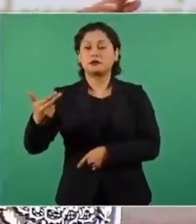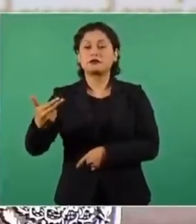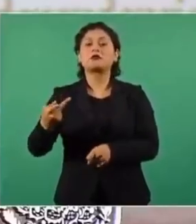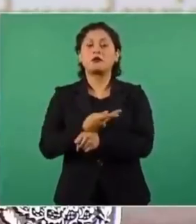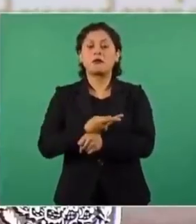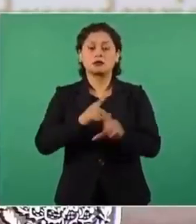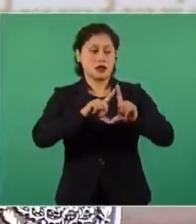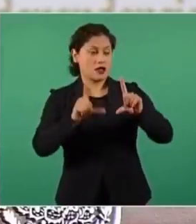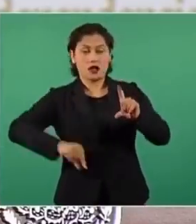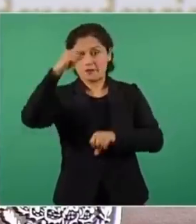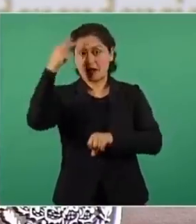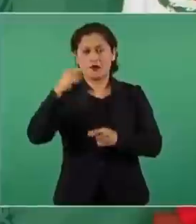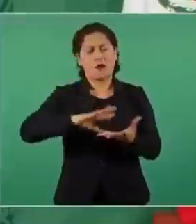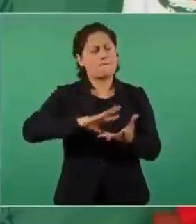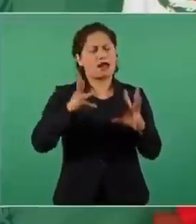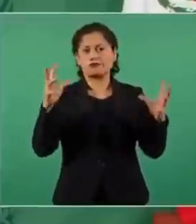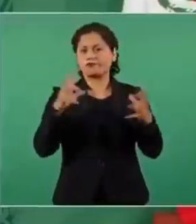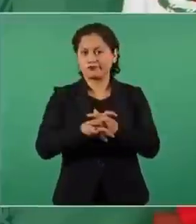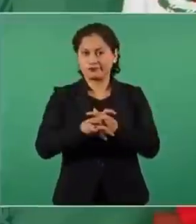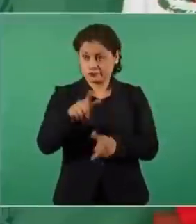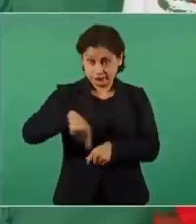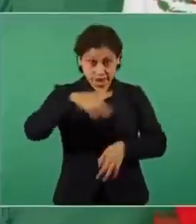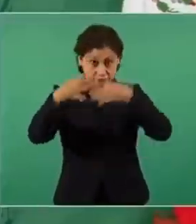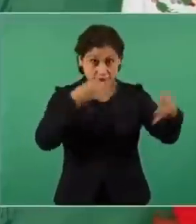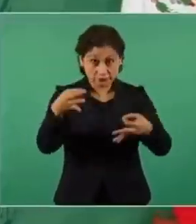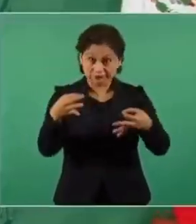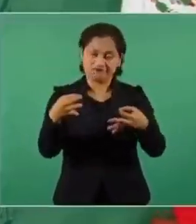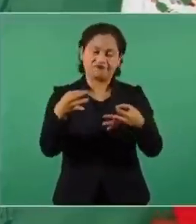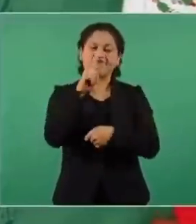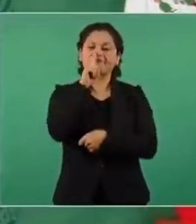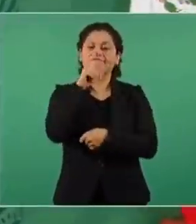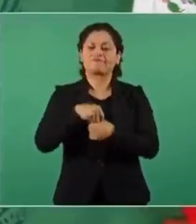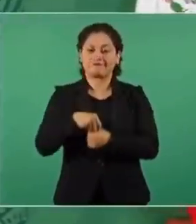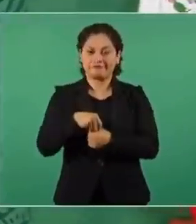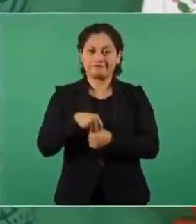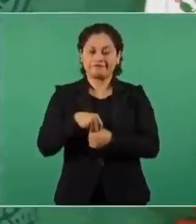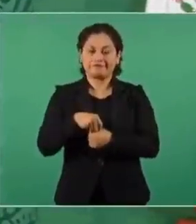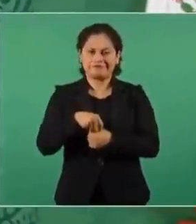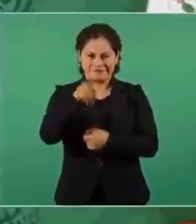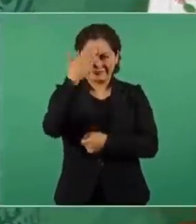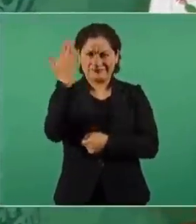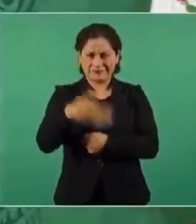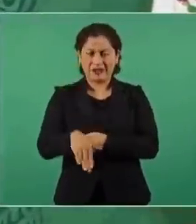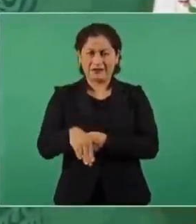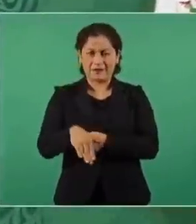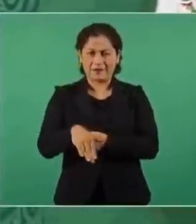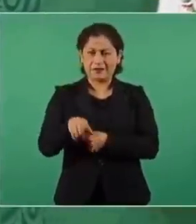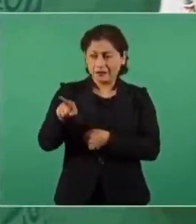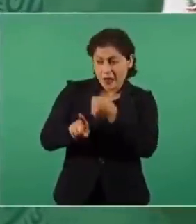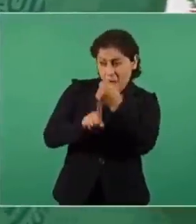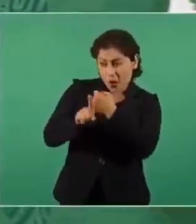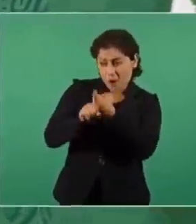y nadie hablaba de que se quería enfrentar la violencia con la violencia,